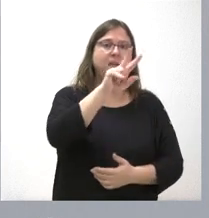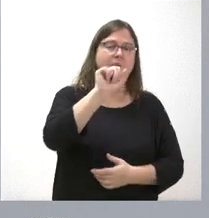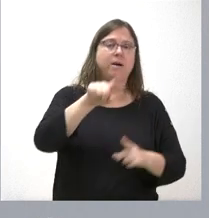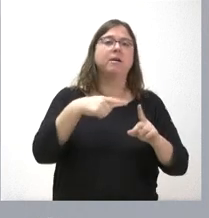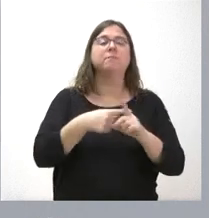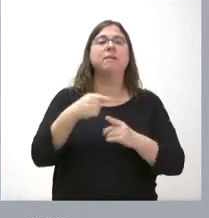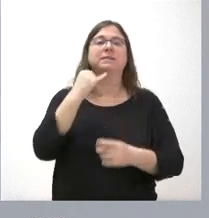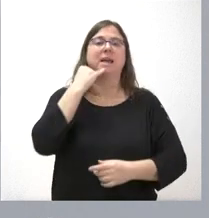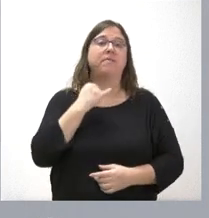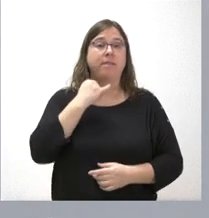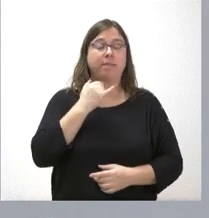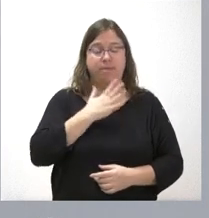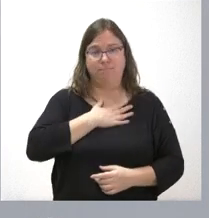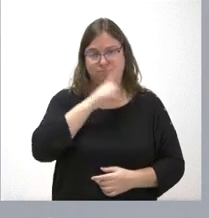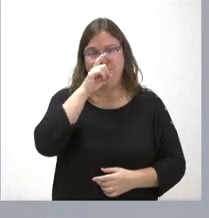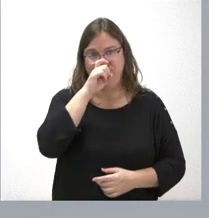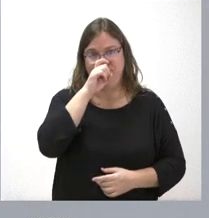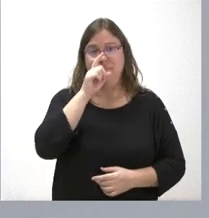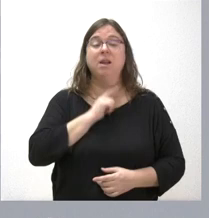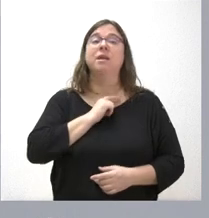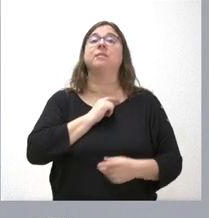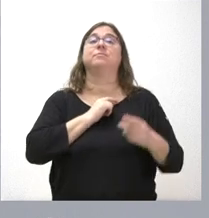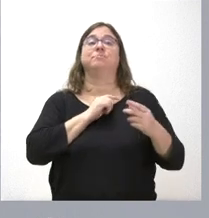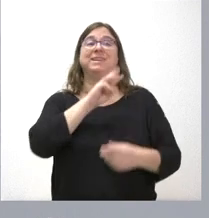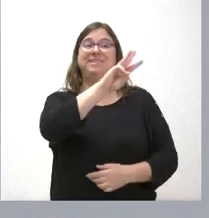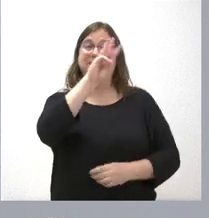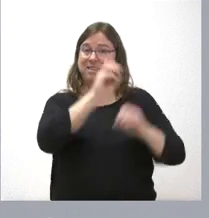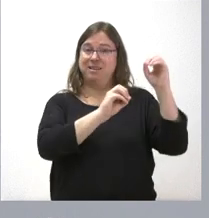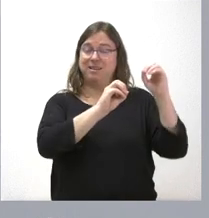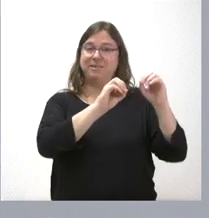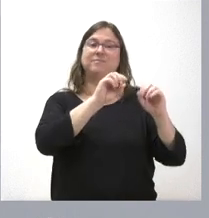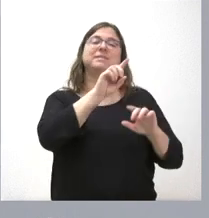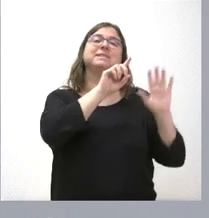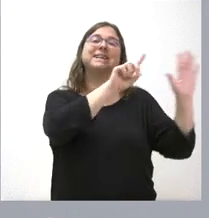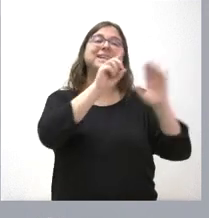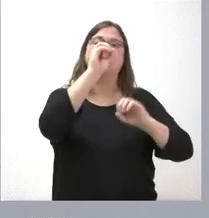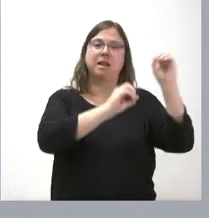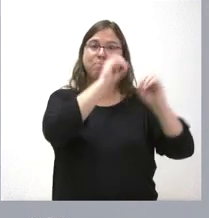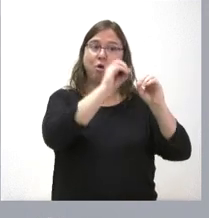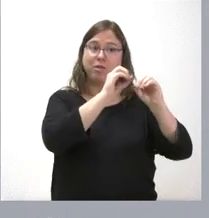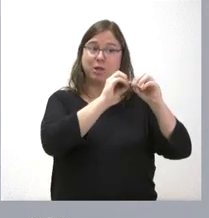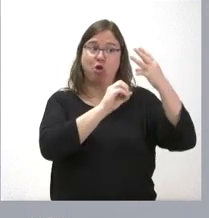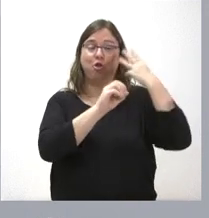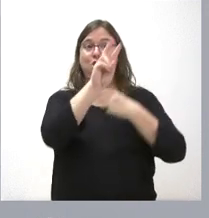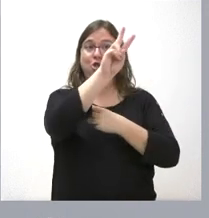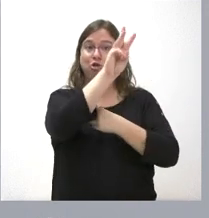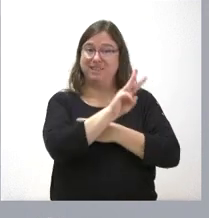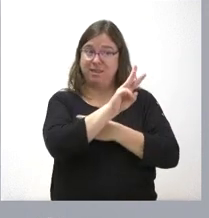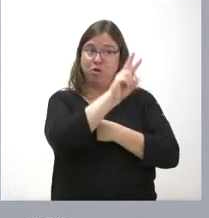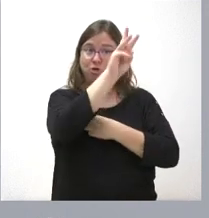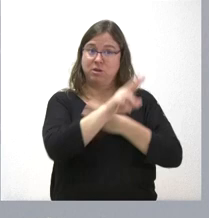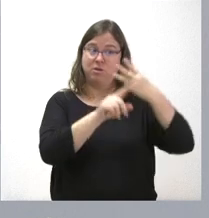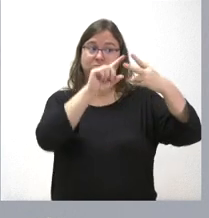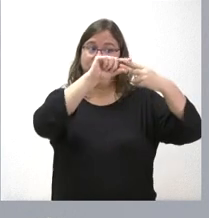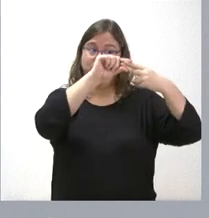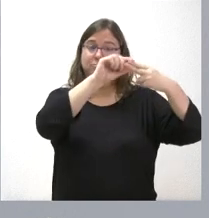de necesidad, no podemos olvidar que las dos terceras partes de esta recaudación ha correspondido y corresponde y corresponderá a las comunidades